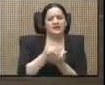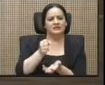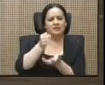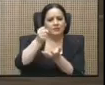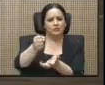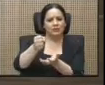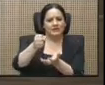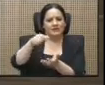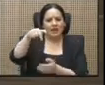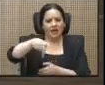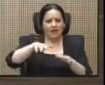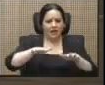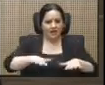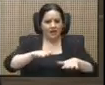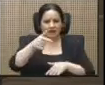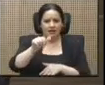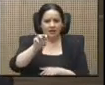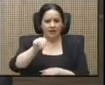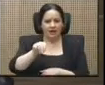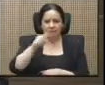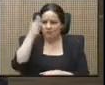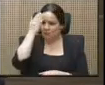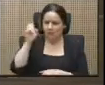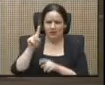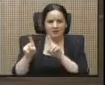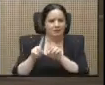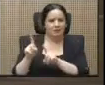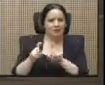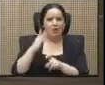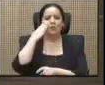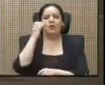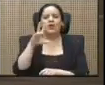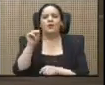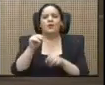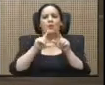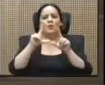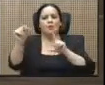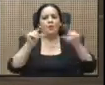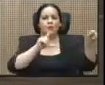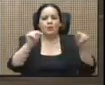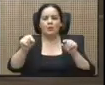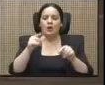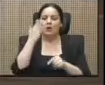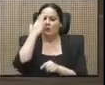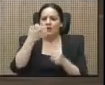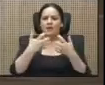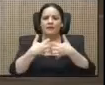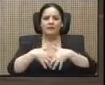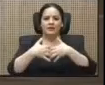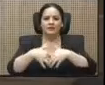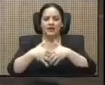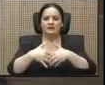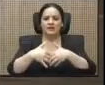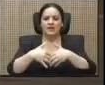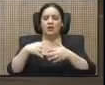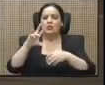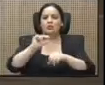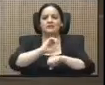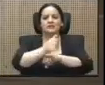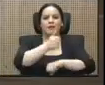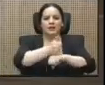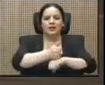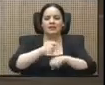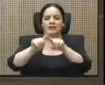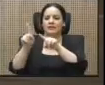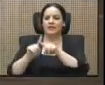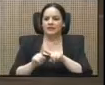metropolitana. ¿Por qué no nos regionalizamos? ¿Por qué las empresas no salen a diferentes partes del país? Si es